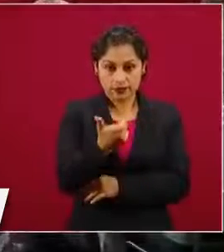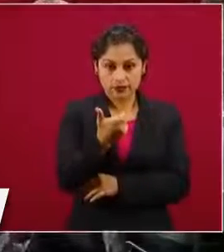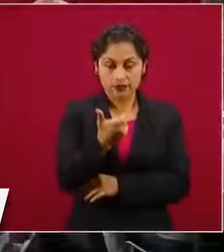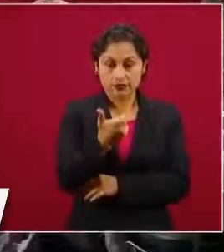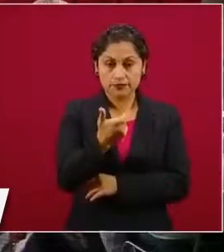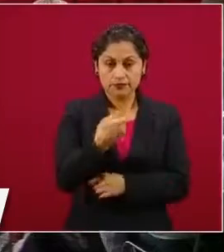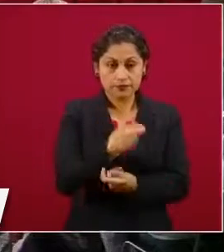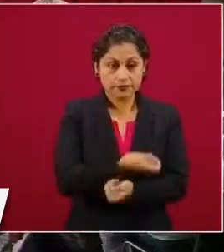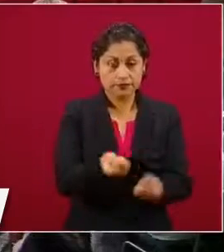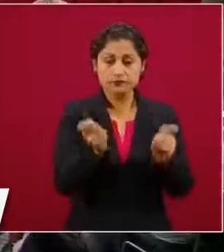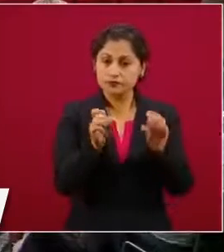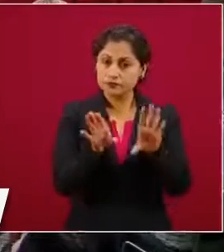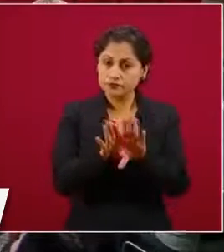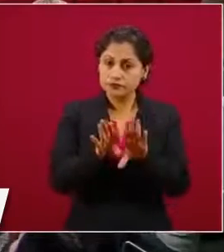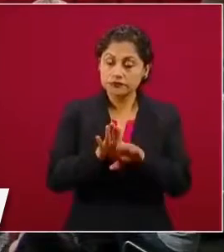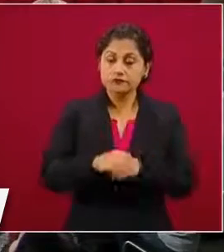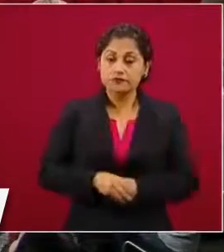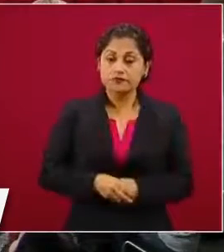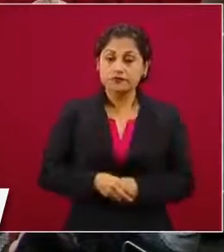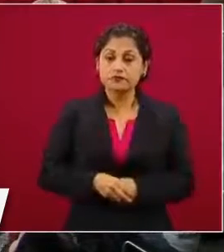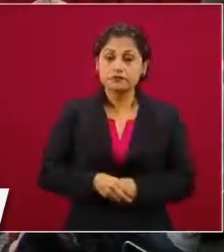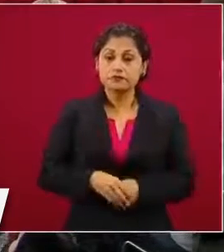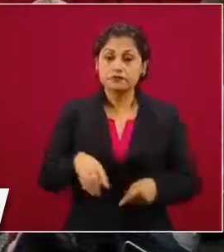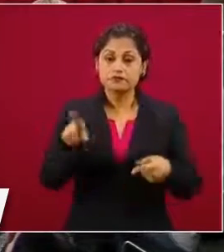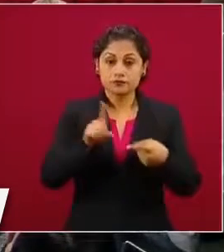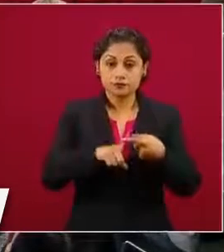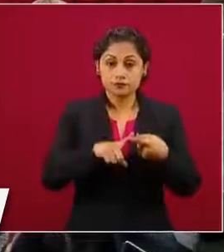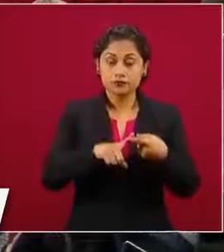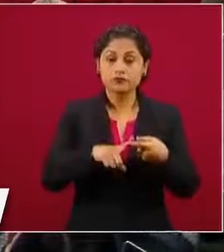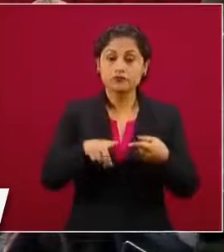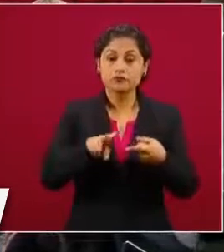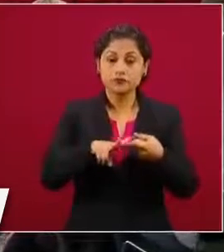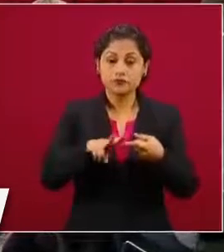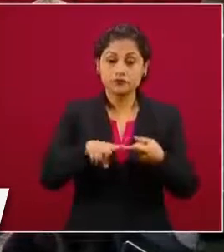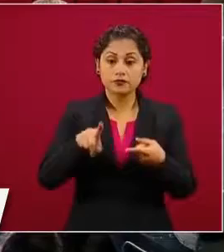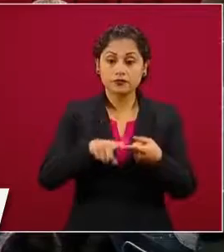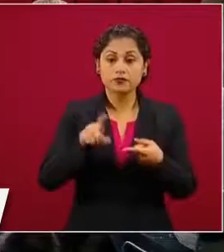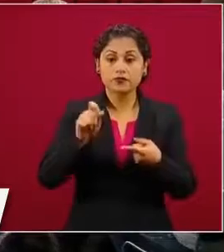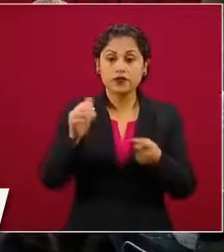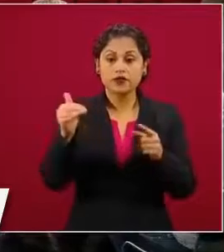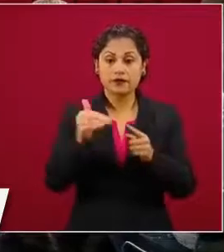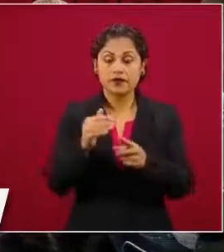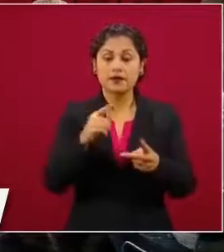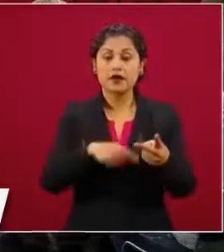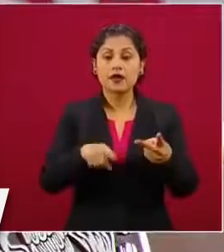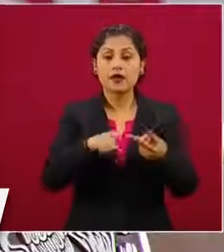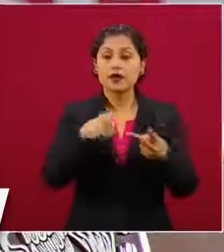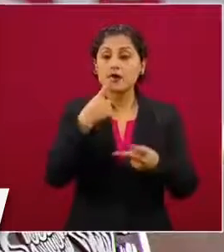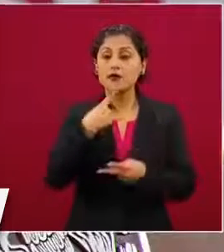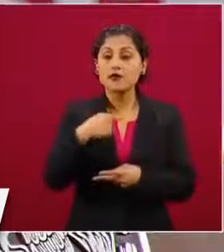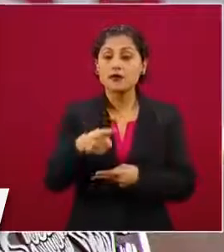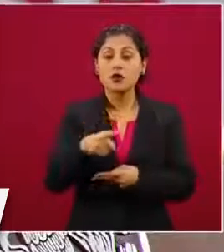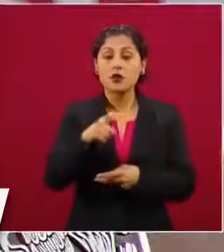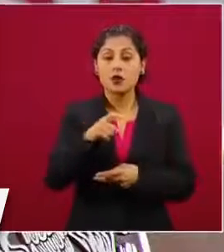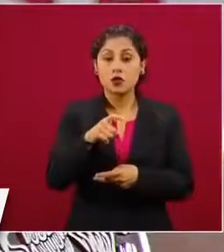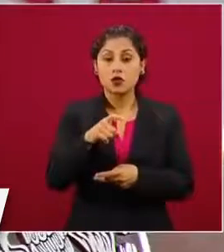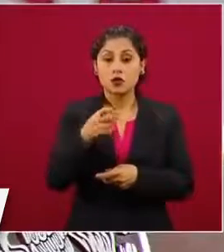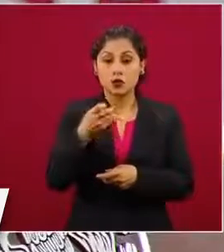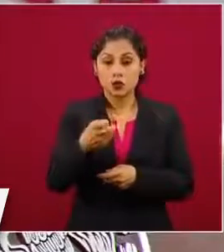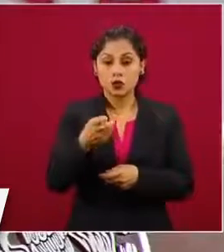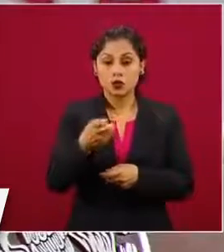distribución quedó así, ordinarios son el 62 por ciento, que son 20 mil, los rojos que son los especiales,